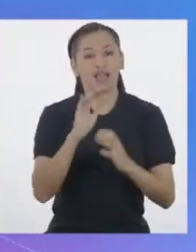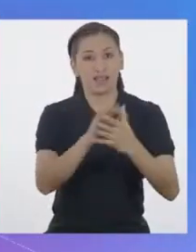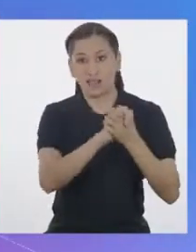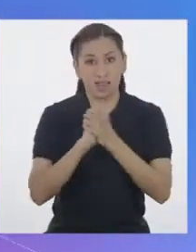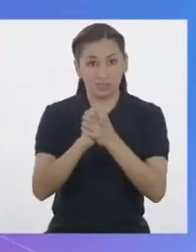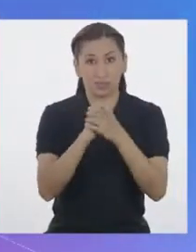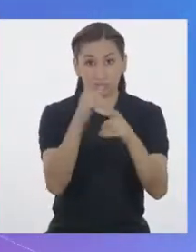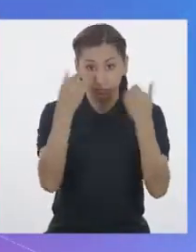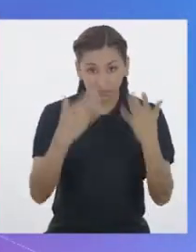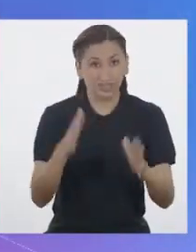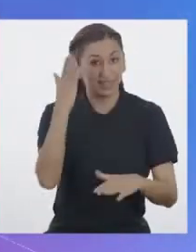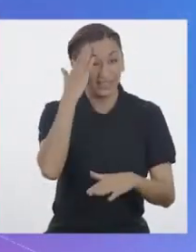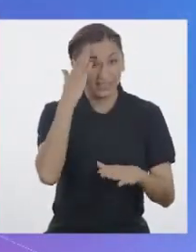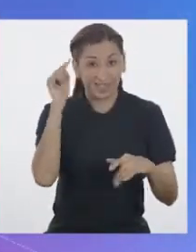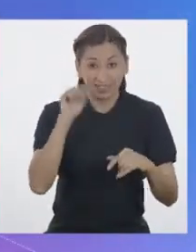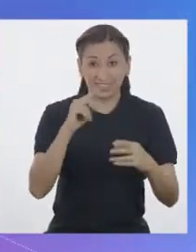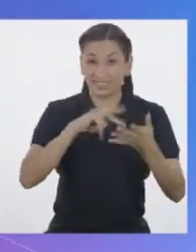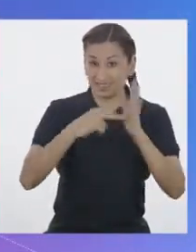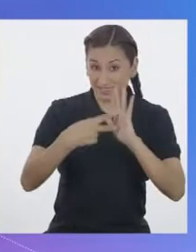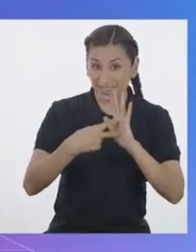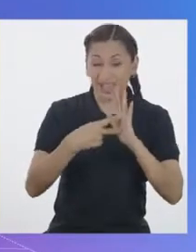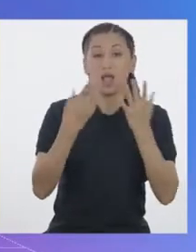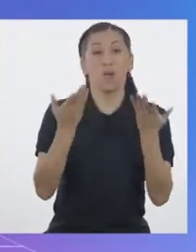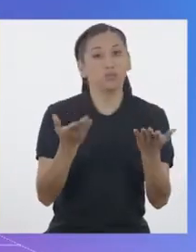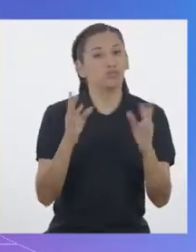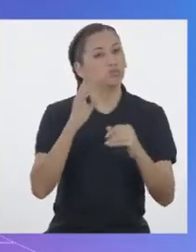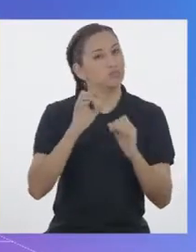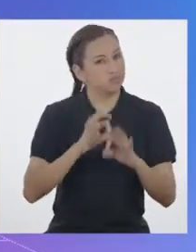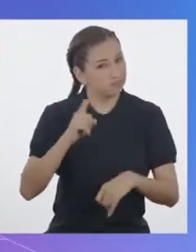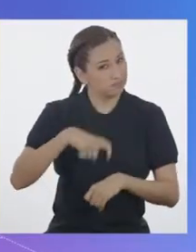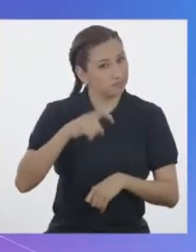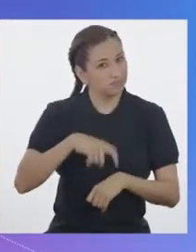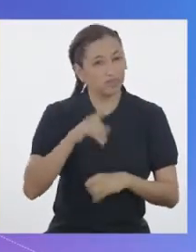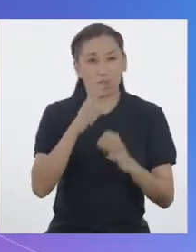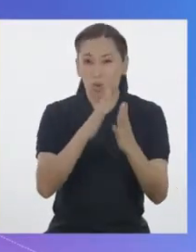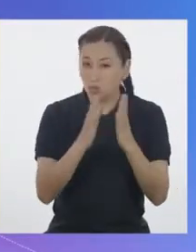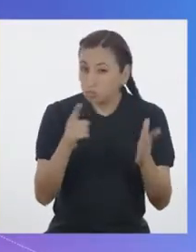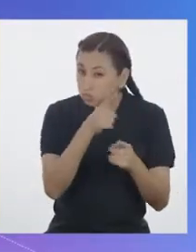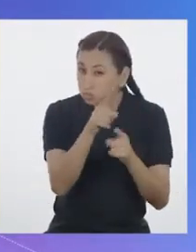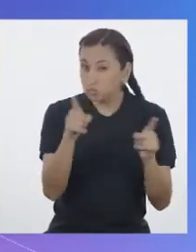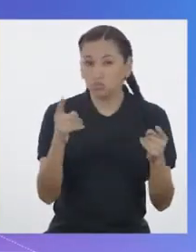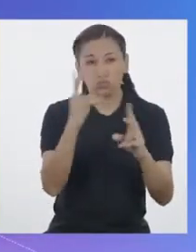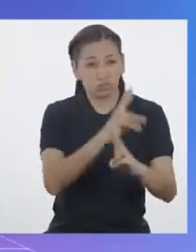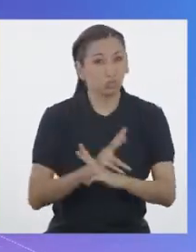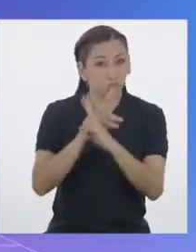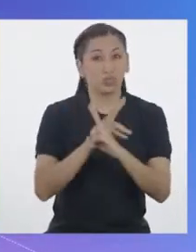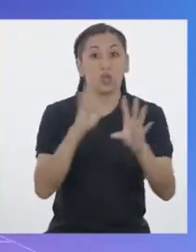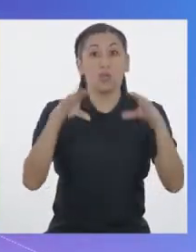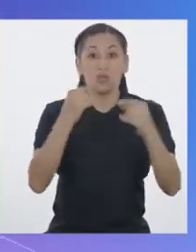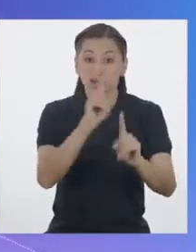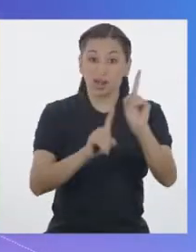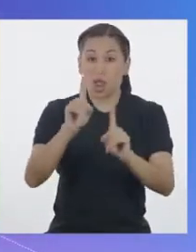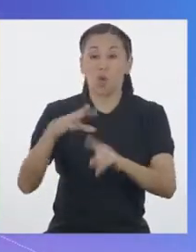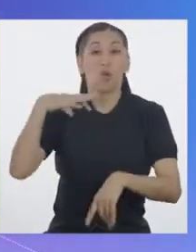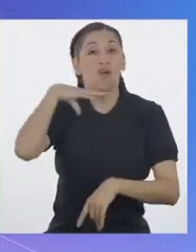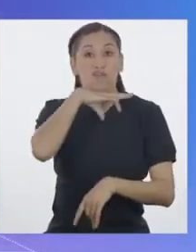que ya saben estos términos es necesario que tengan cuidado ya que pueden acceder a noticias falsas Y